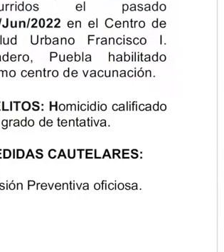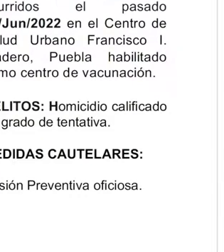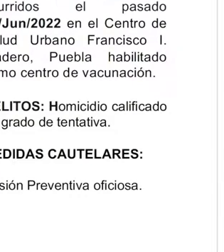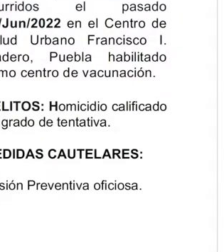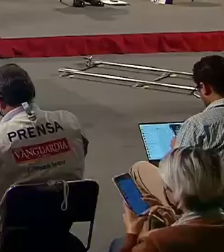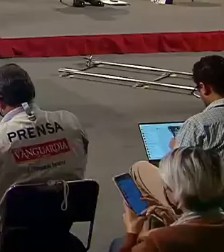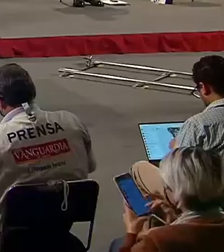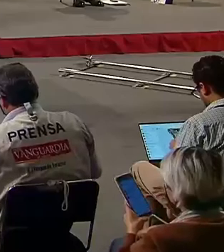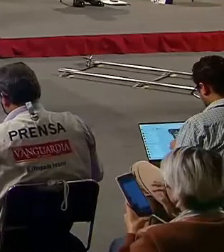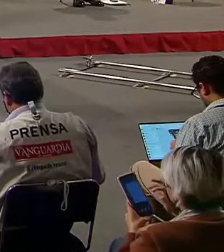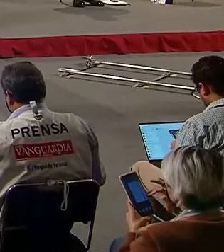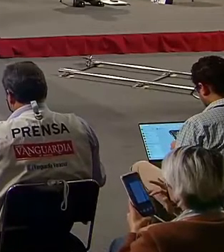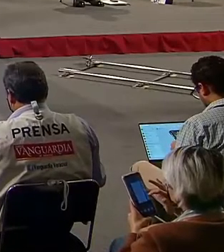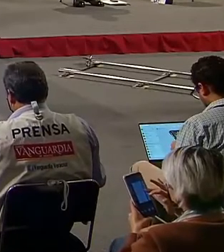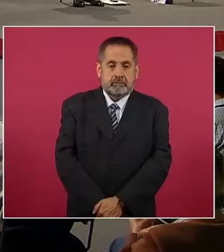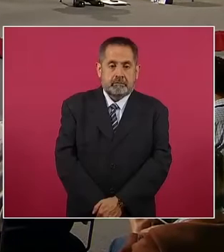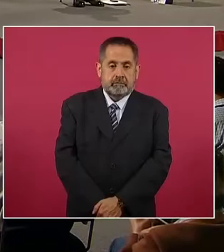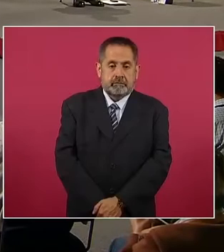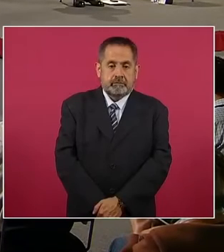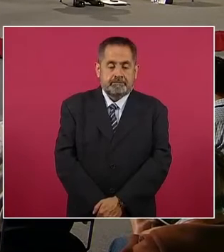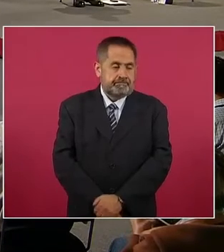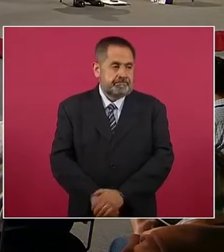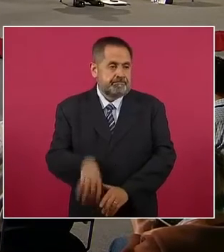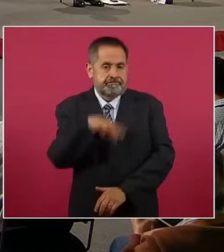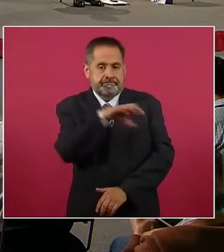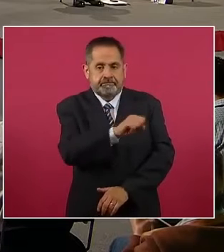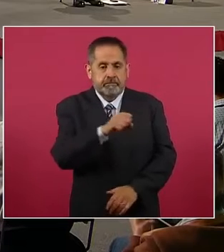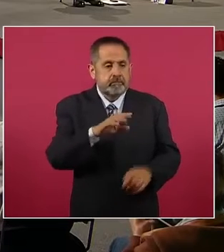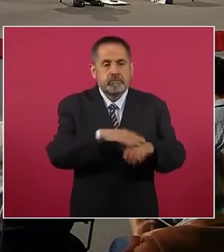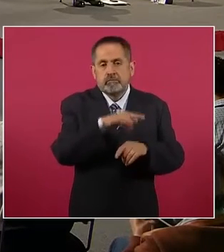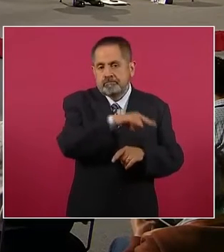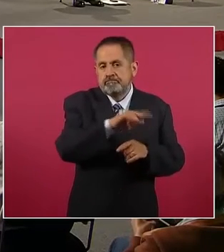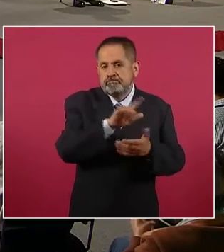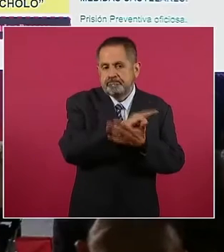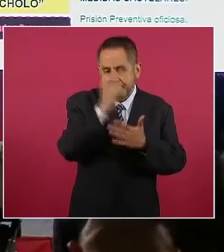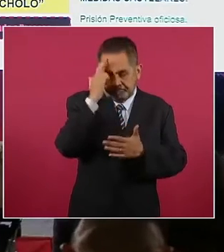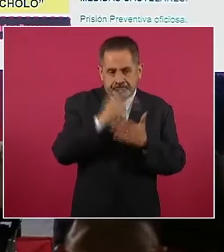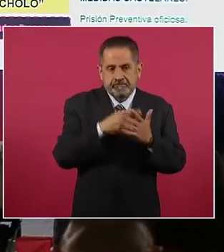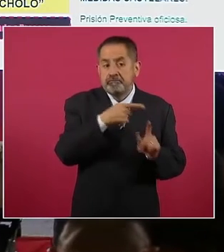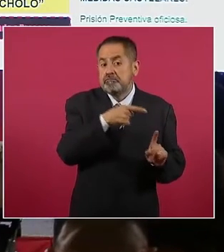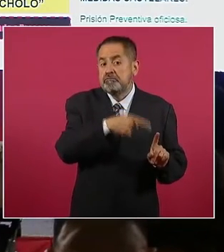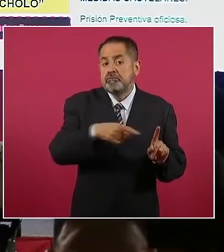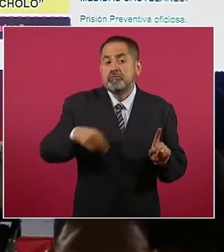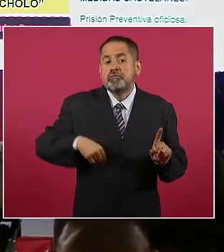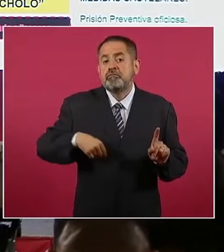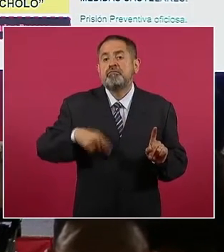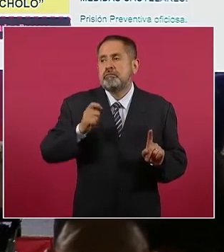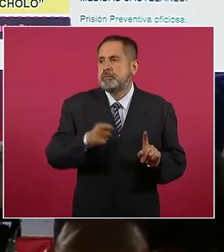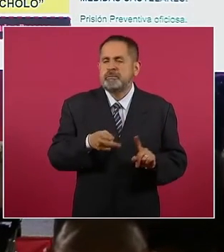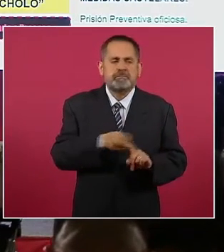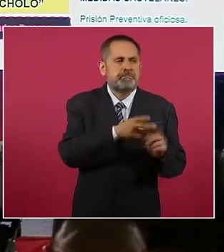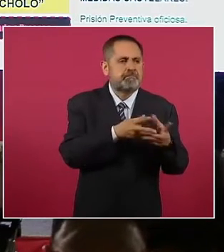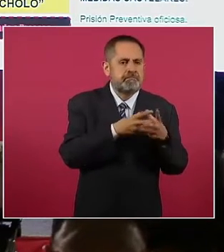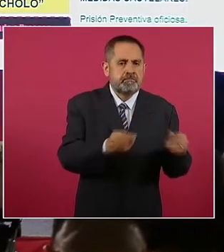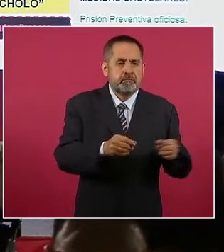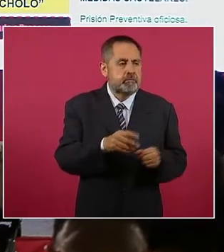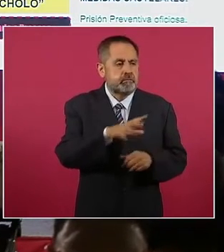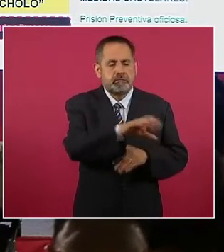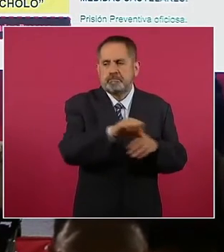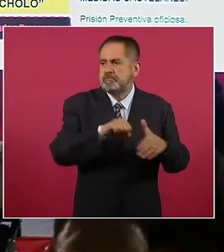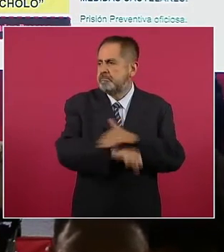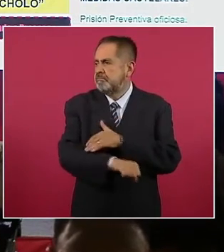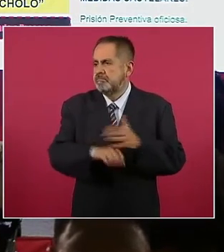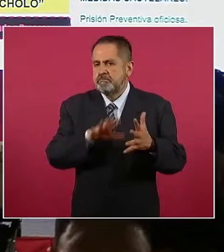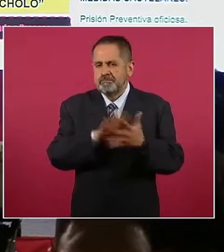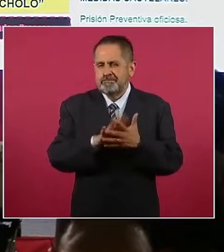de México, se le vinculó a proceso por los delitos de desaparición forzada y privación de la libertad en su